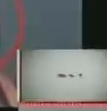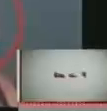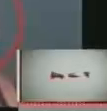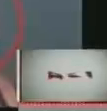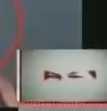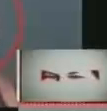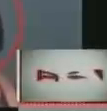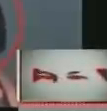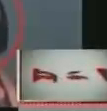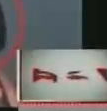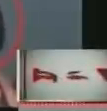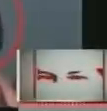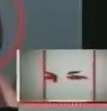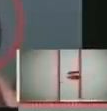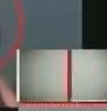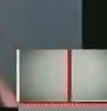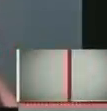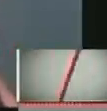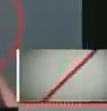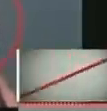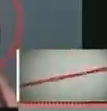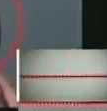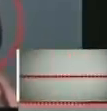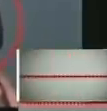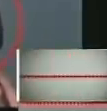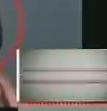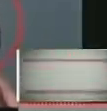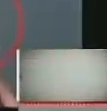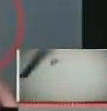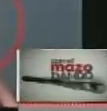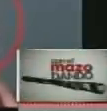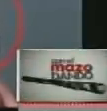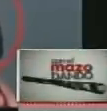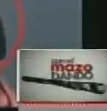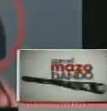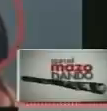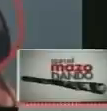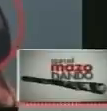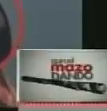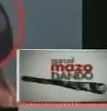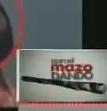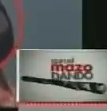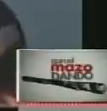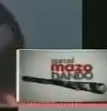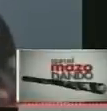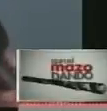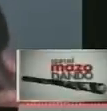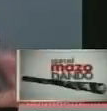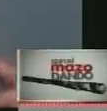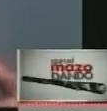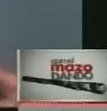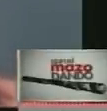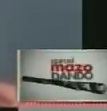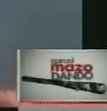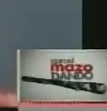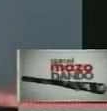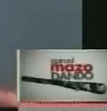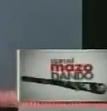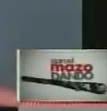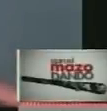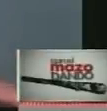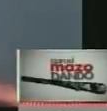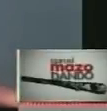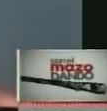confirmarla, estamos tratando de ubicar, porque incluso los mismos grupos terroristas se llevaron a esta persona. Es una persona de